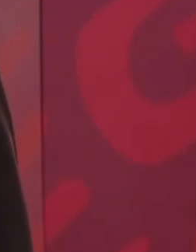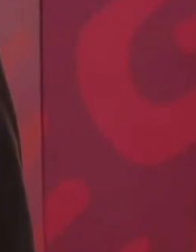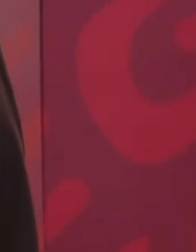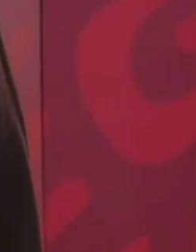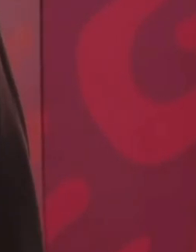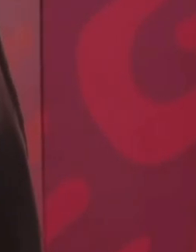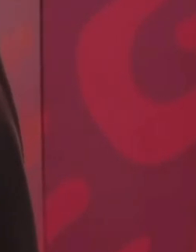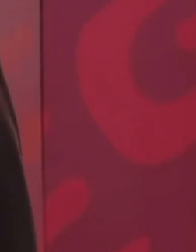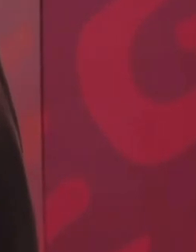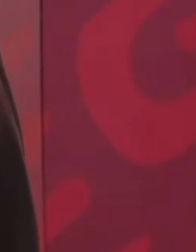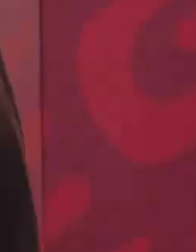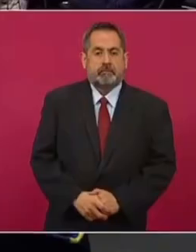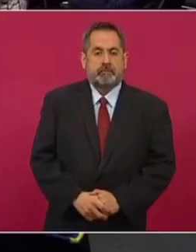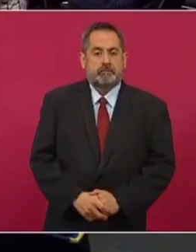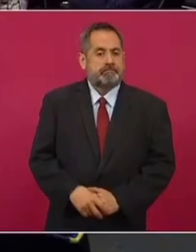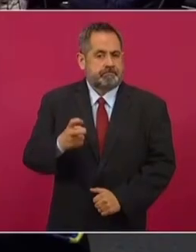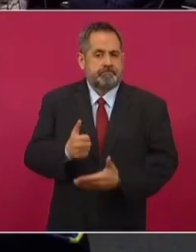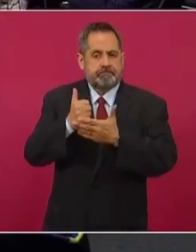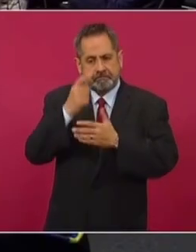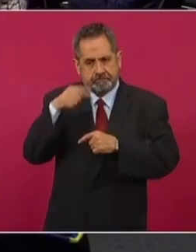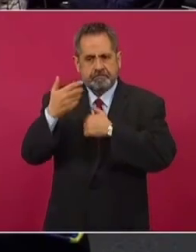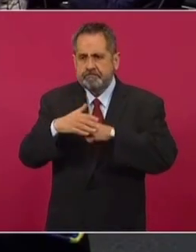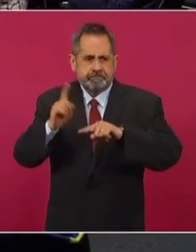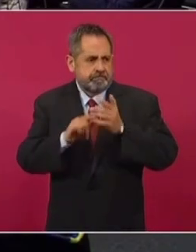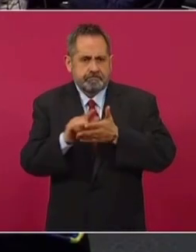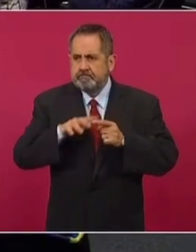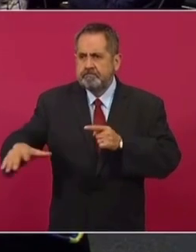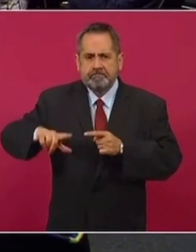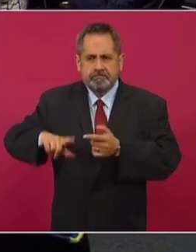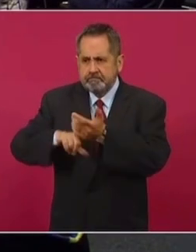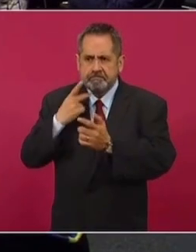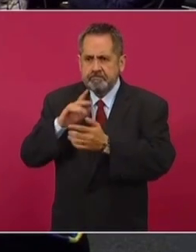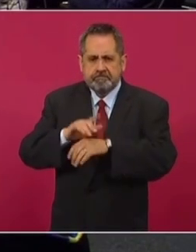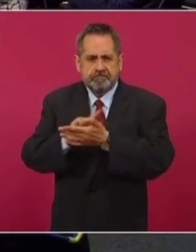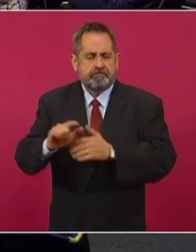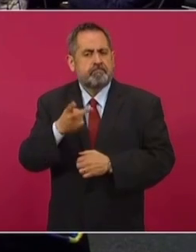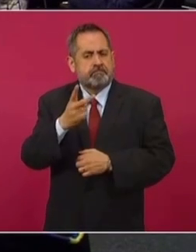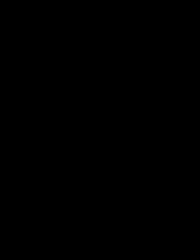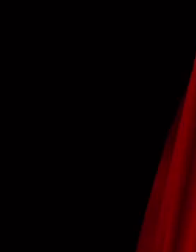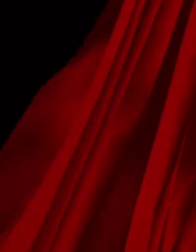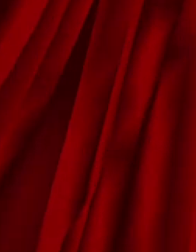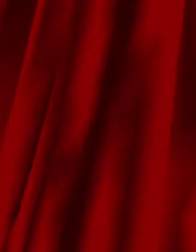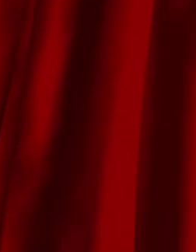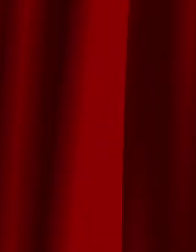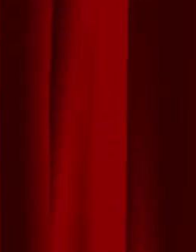Y esto va a ir ayudando a limpiar, a purificar la vida pública. Pero estamos en eso.